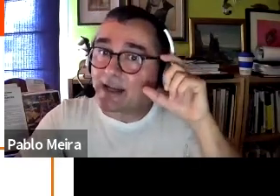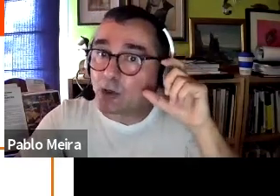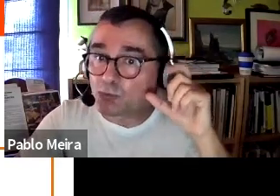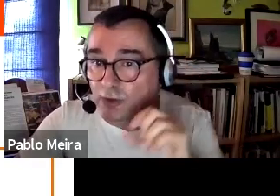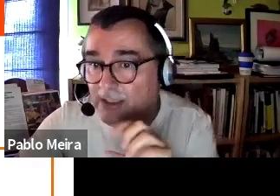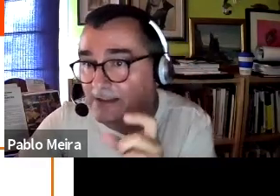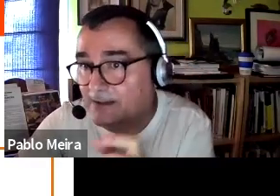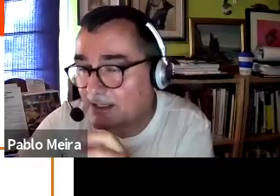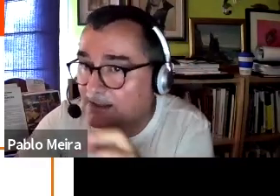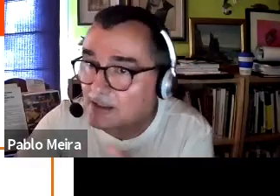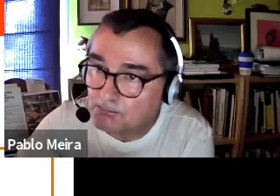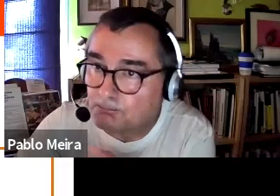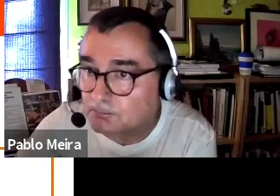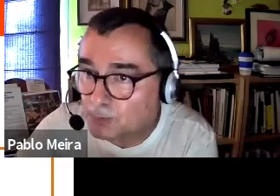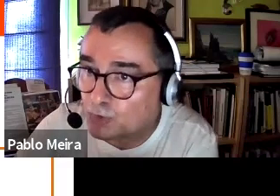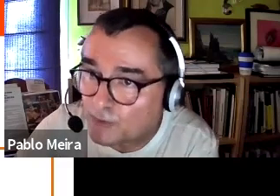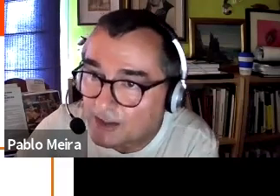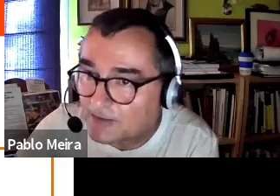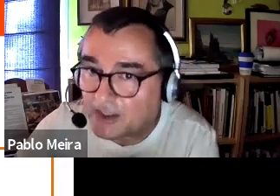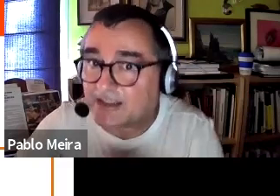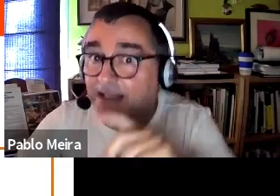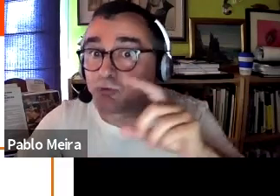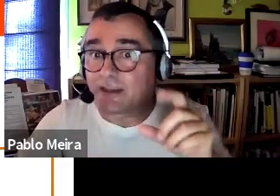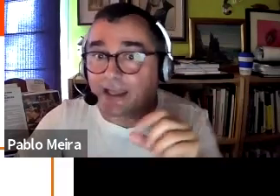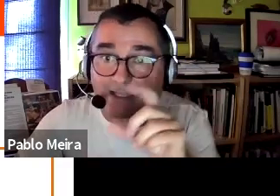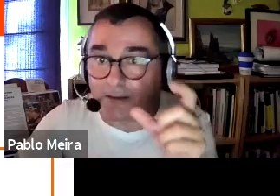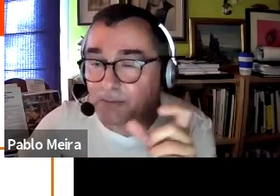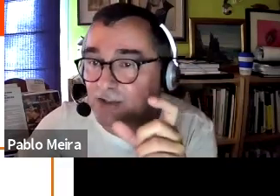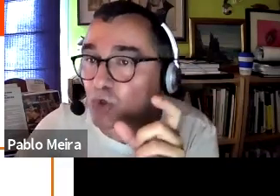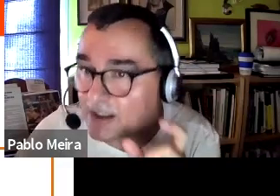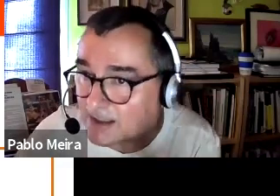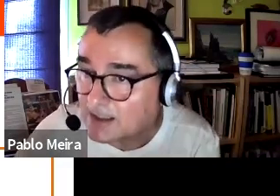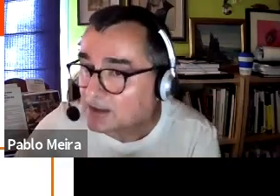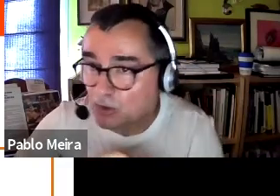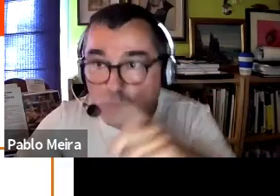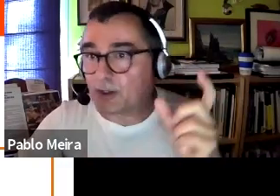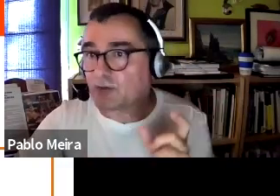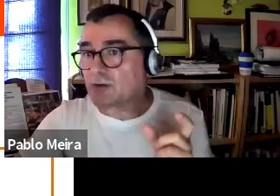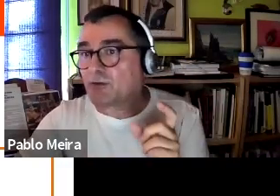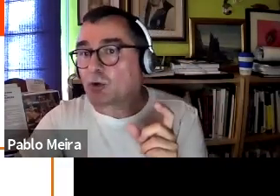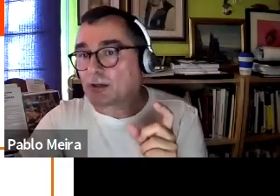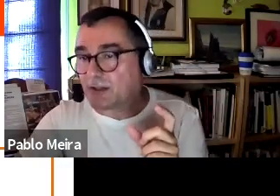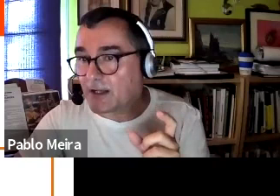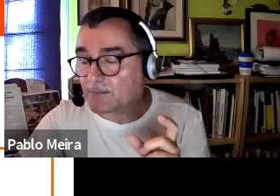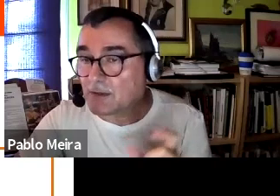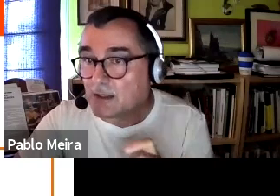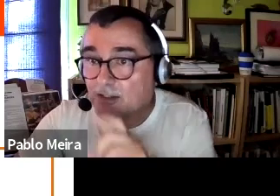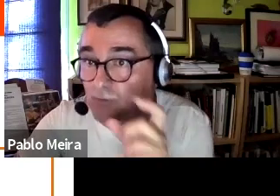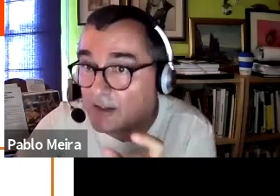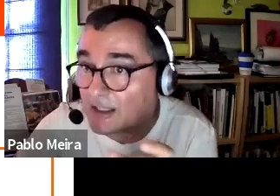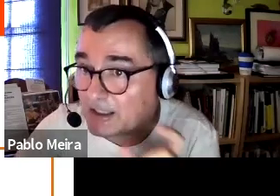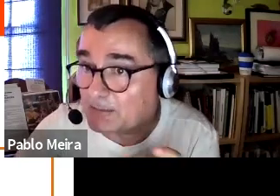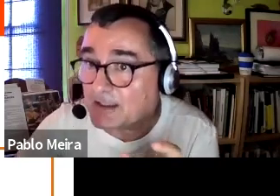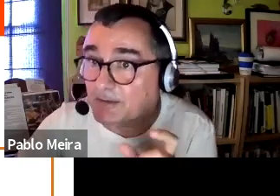la mente del alumno de las ideas protocientíficas una idea cada vez más correcta de un objeto científico cualquiera